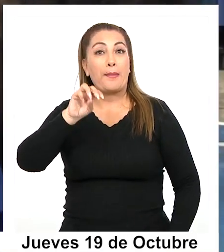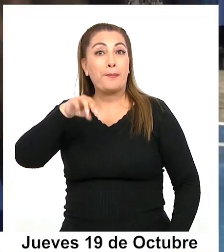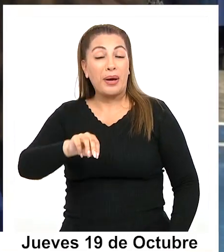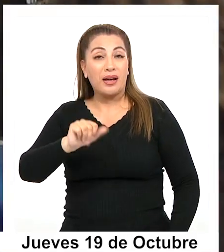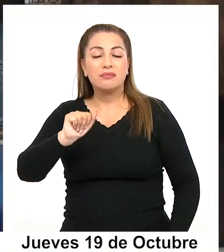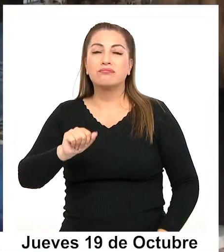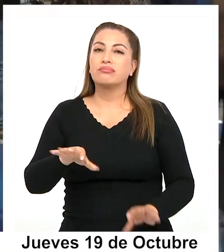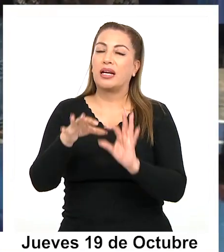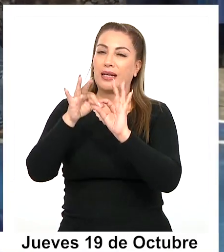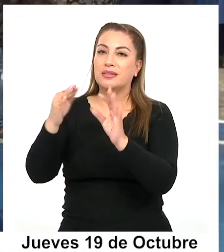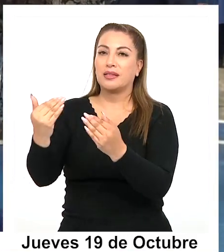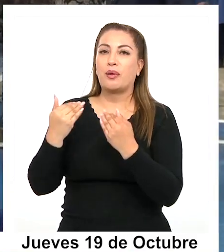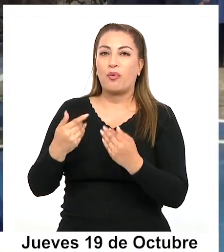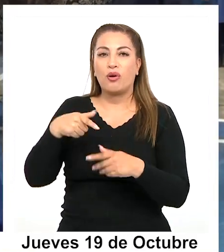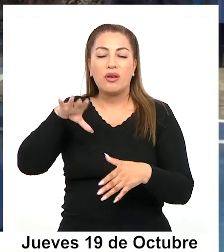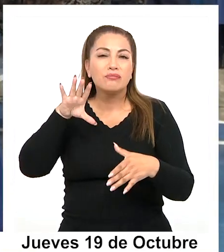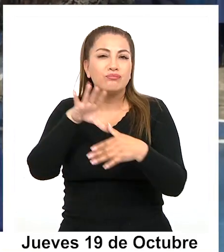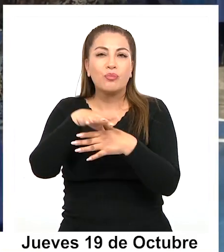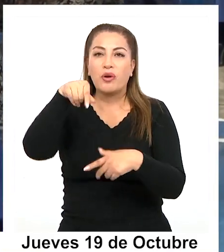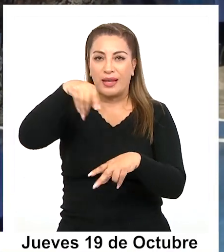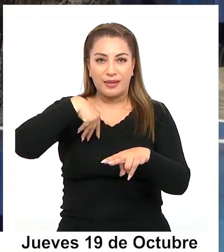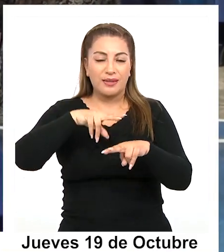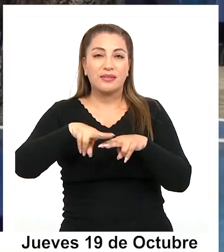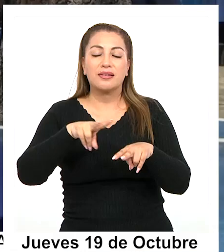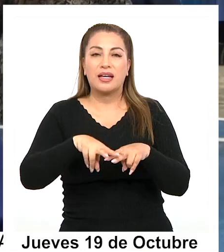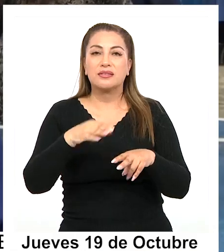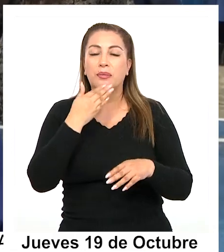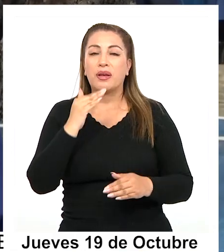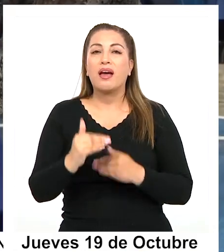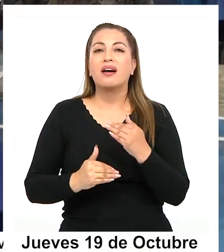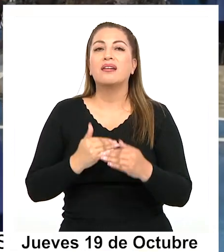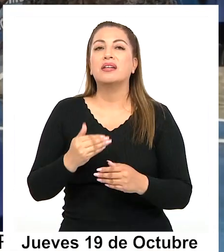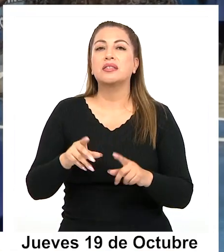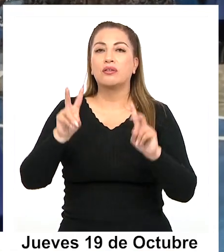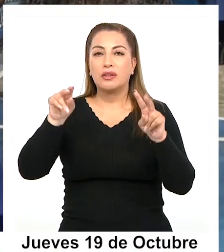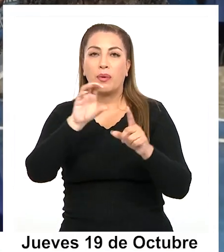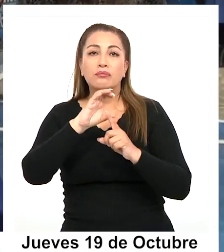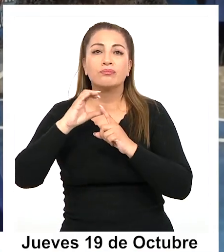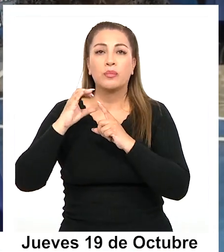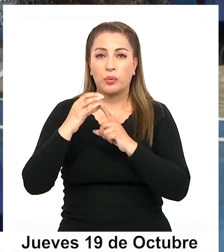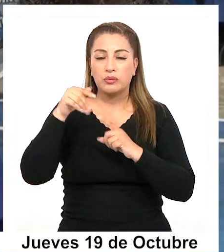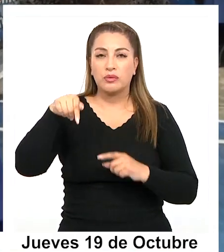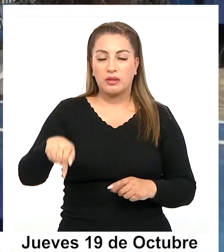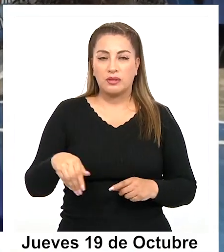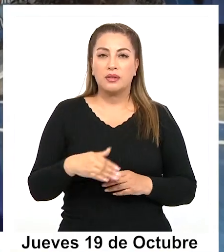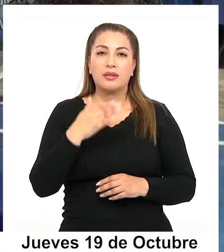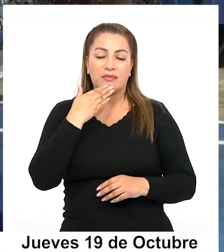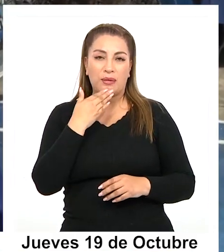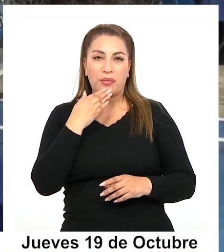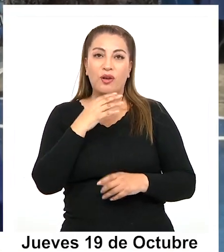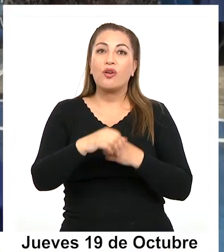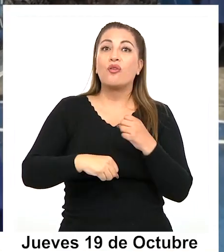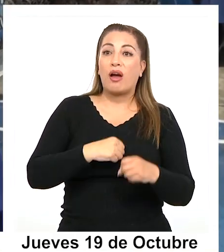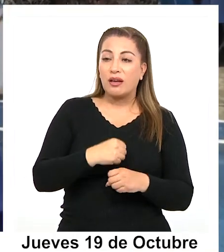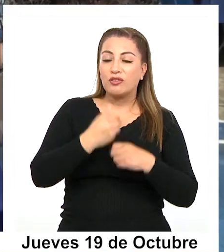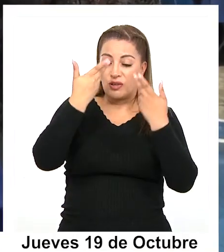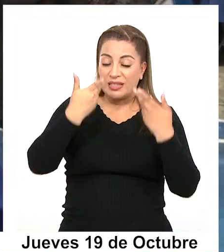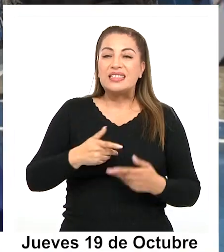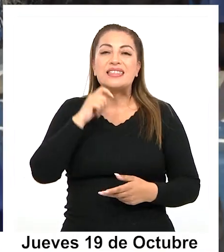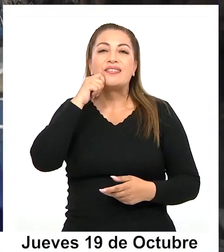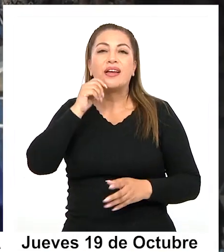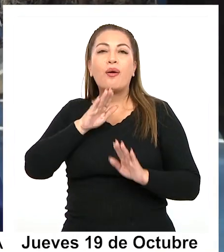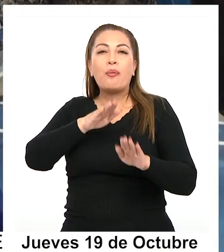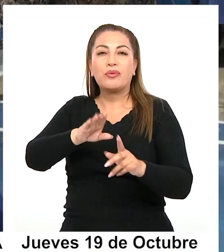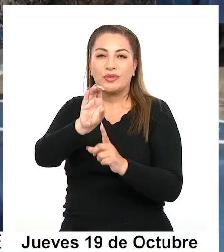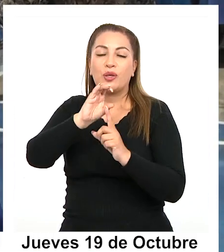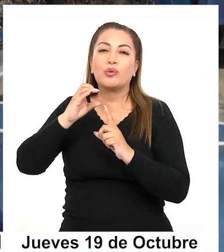apoyo, estos encuentros que hace, dándole paso también a la cultura, porque también, independientemente de los años, igual somos un aporte a